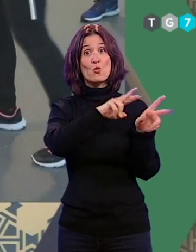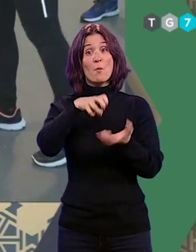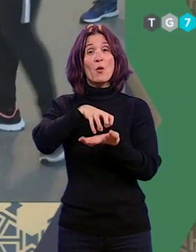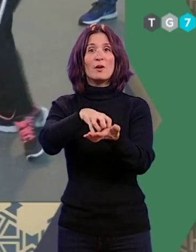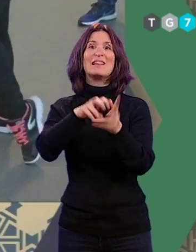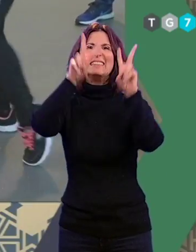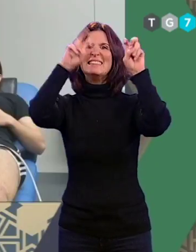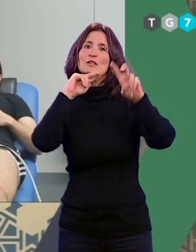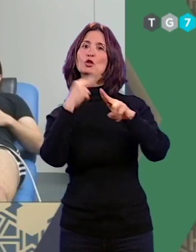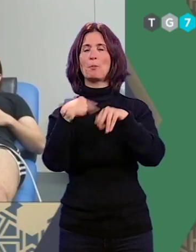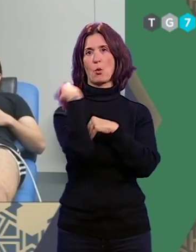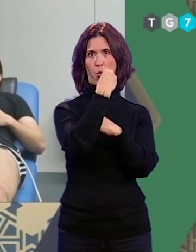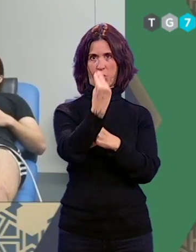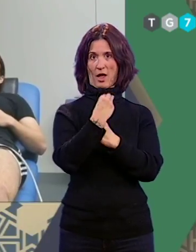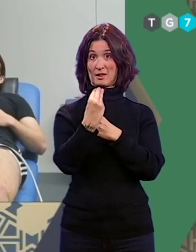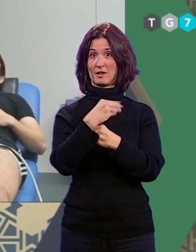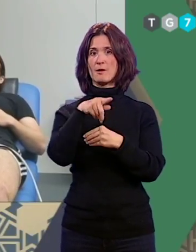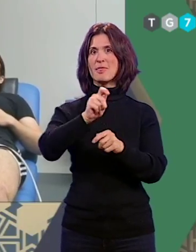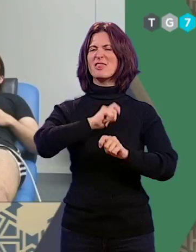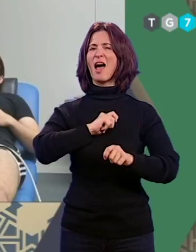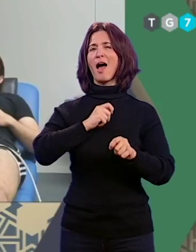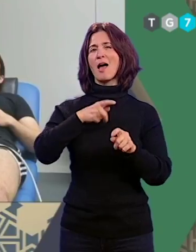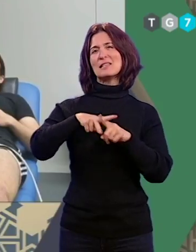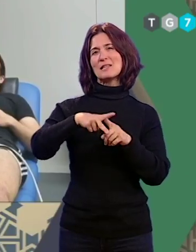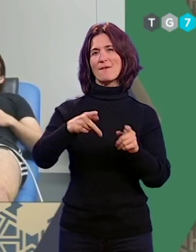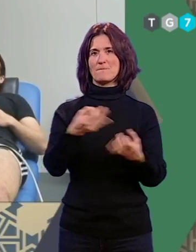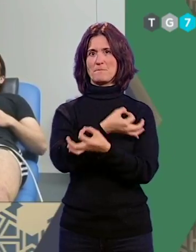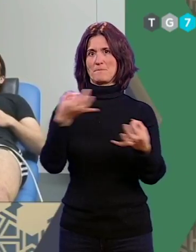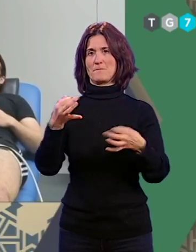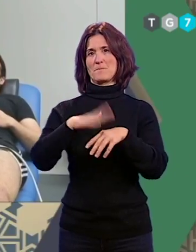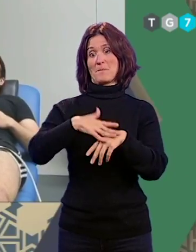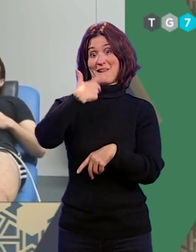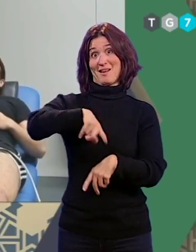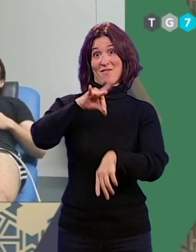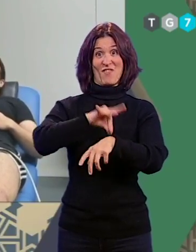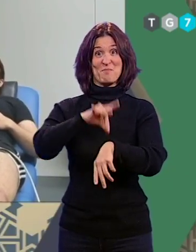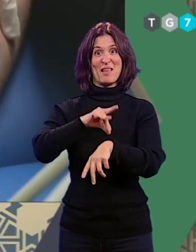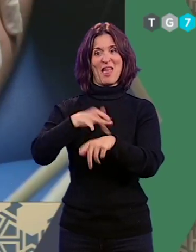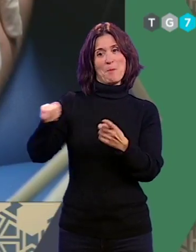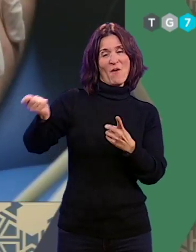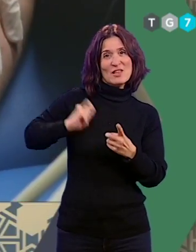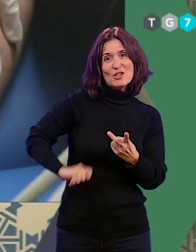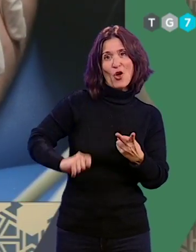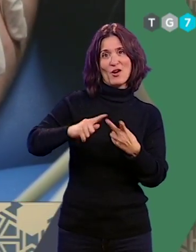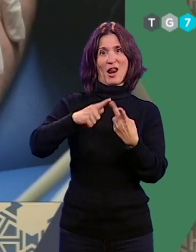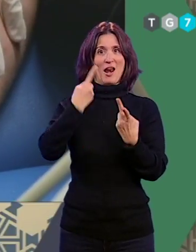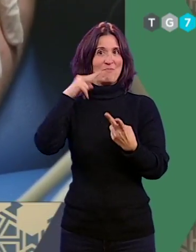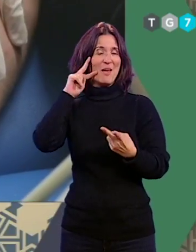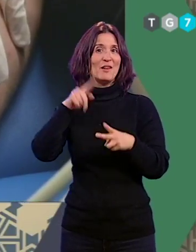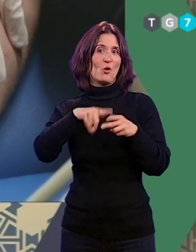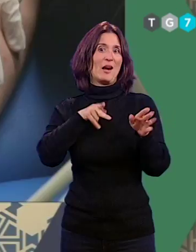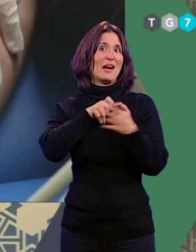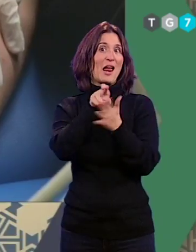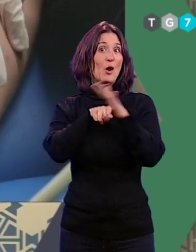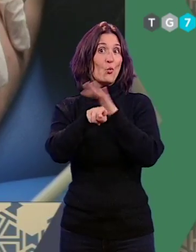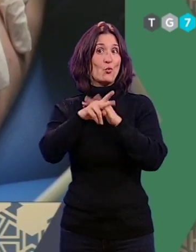Cuídate se persigue ser una herramienta excelente que ponga al servicio de los pacientes personal cualificado y recursos avanzados contribuyendo a